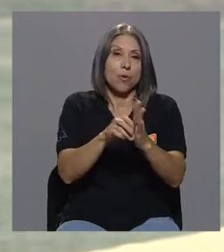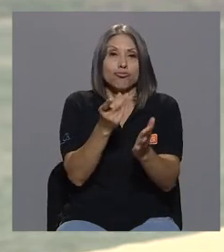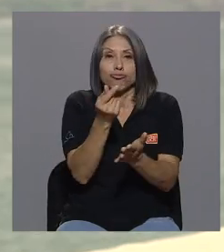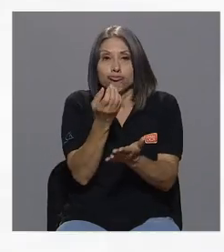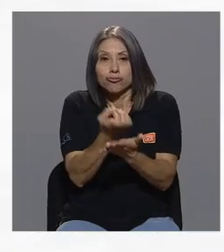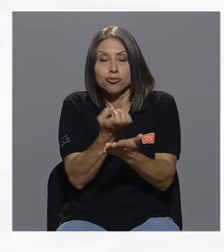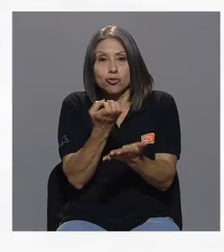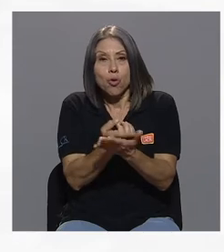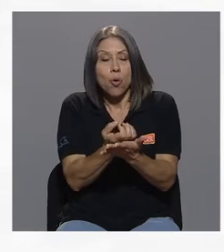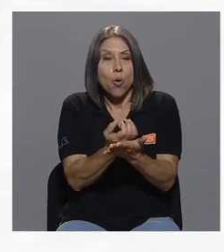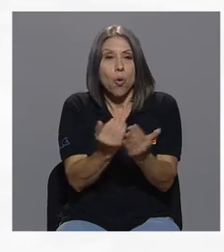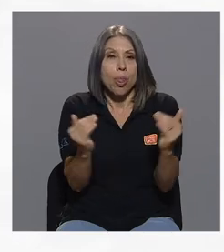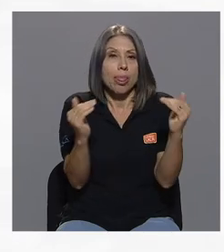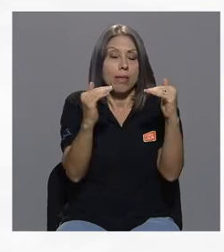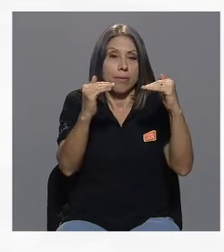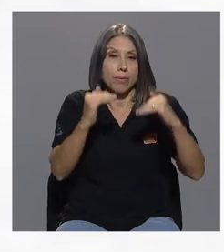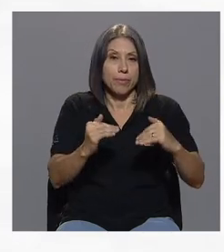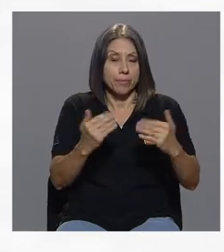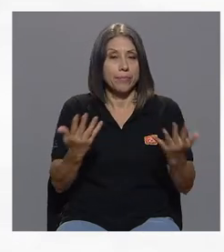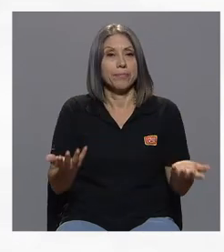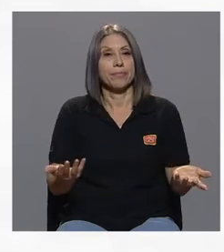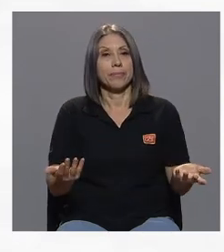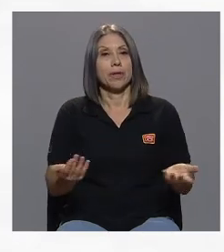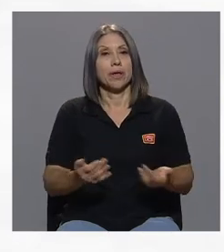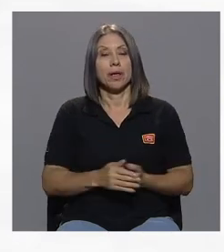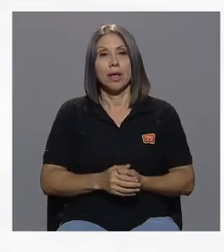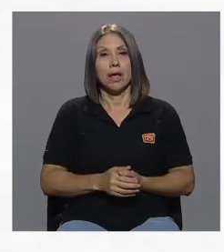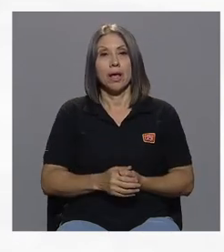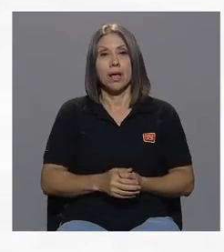ciudad vos puedes